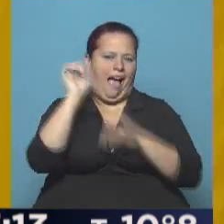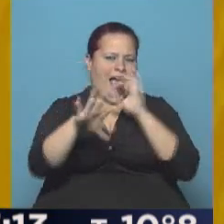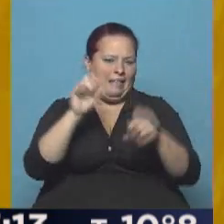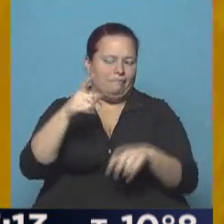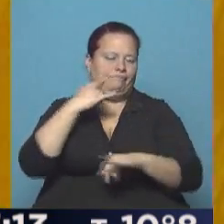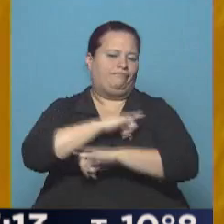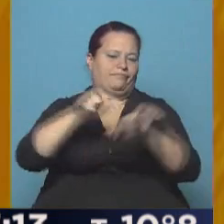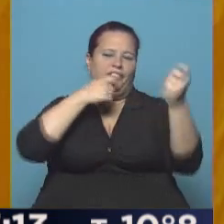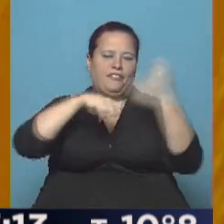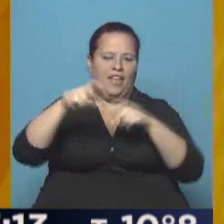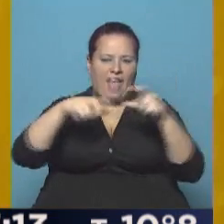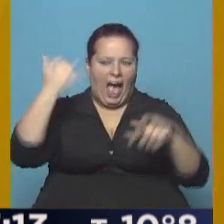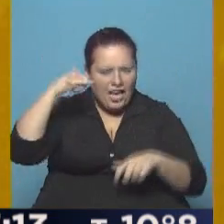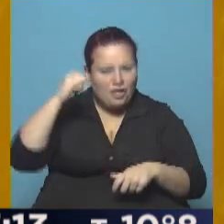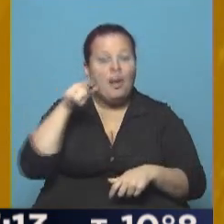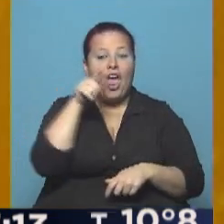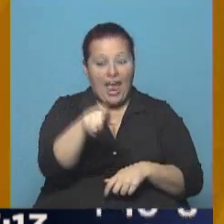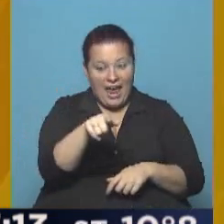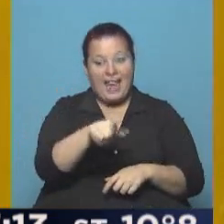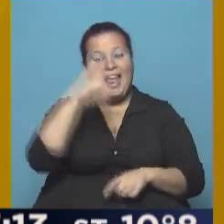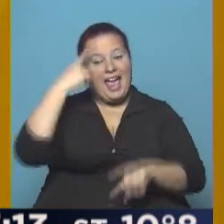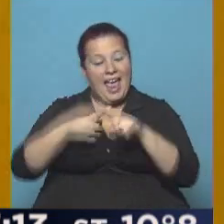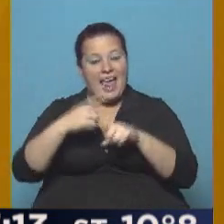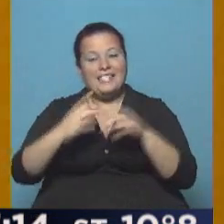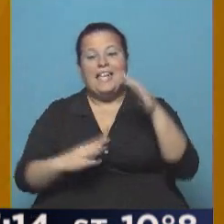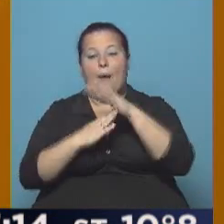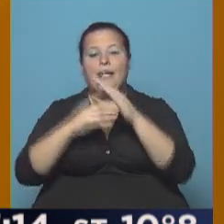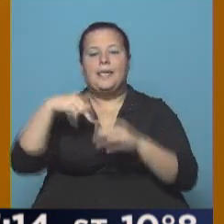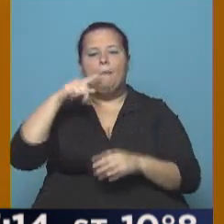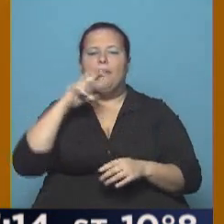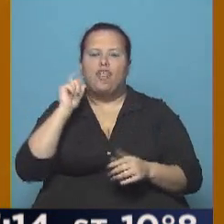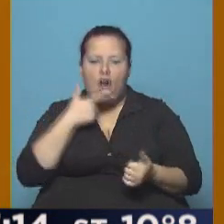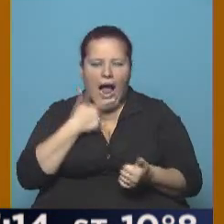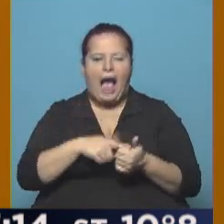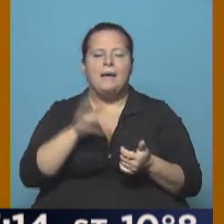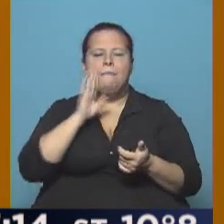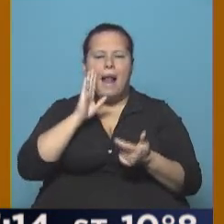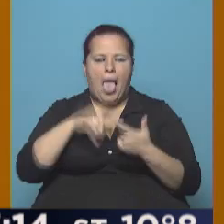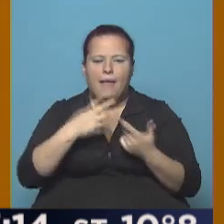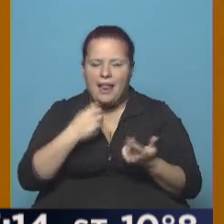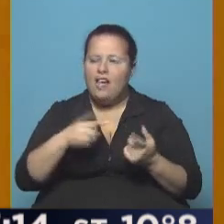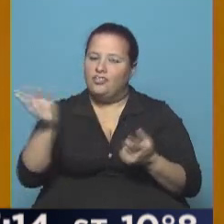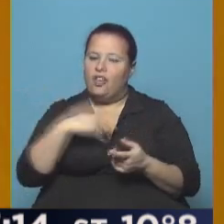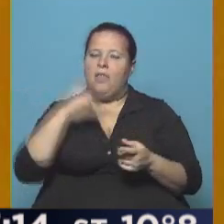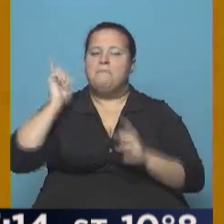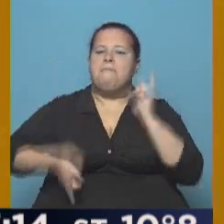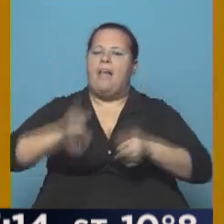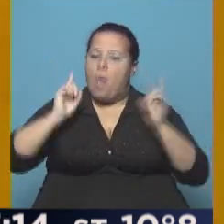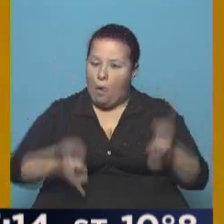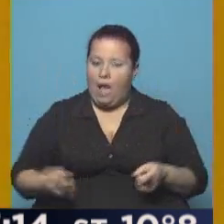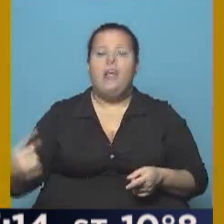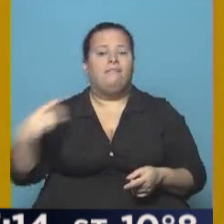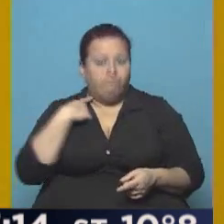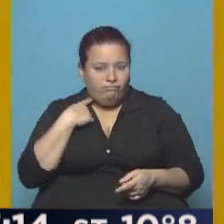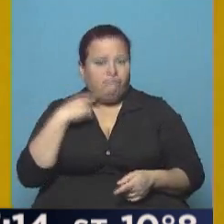Aranguren anunció la venta de sus acciones, pero tanto él como ex CEO de Metrogas, Pan American Energy, seguirán tomando decisiones que afectan